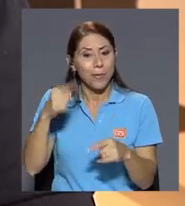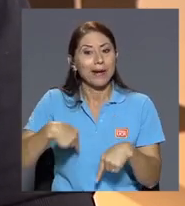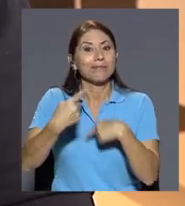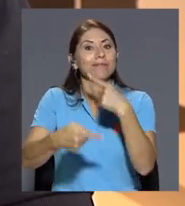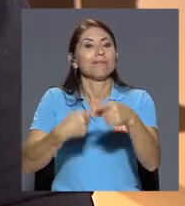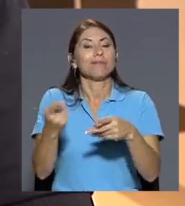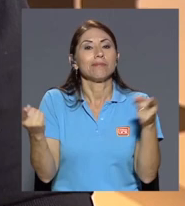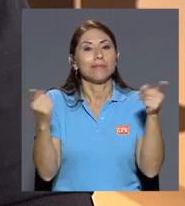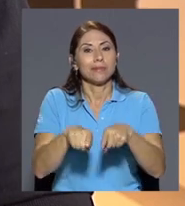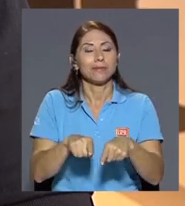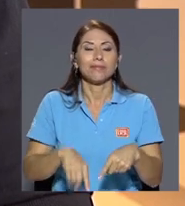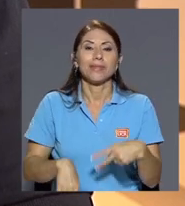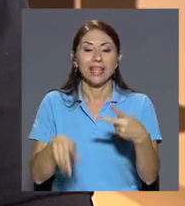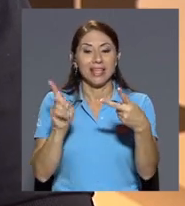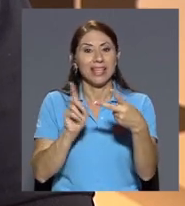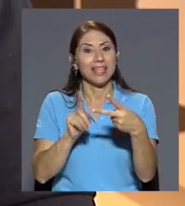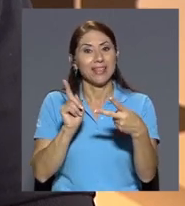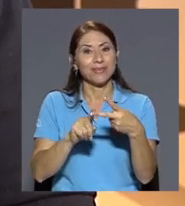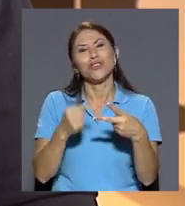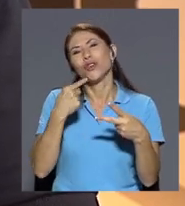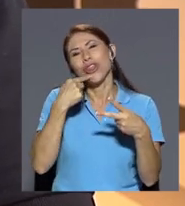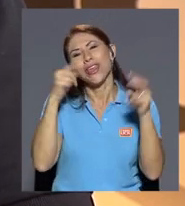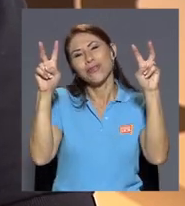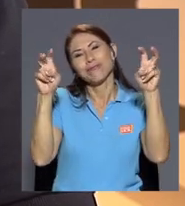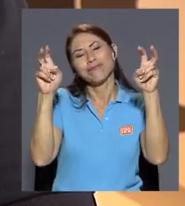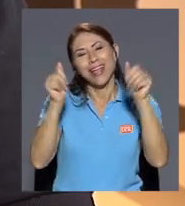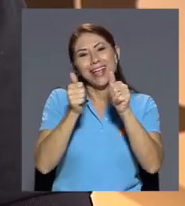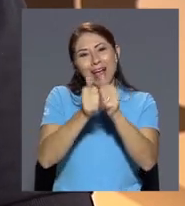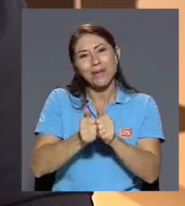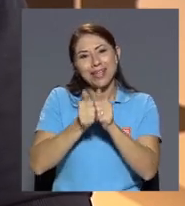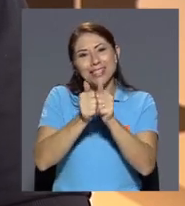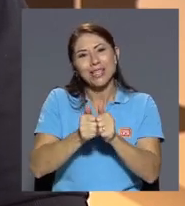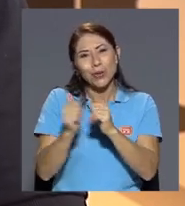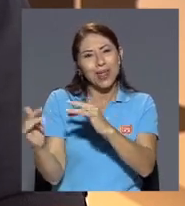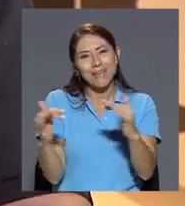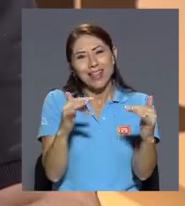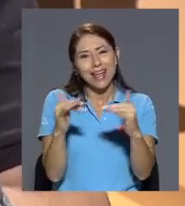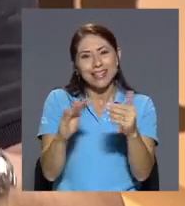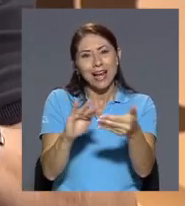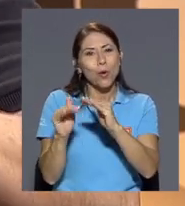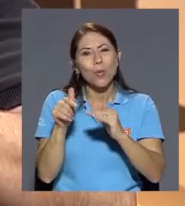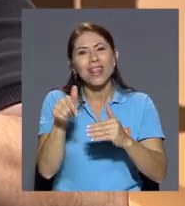la yo digo que el caballito de batalla de la comunidad debe ser